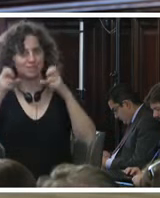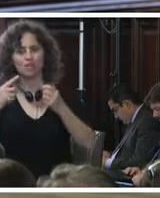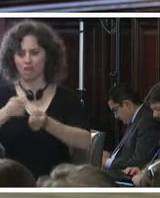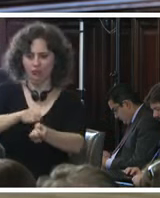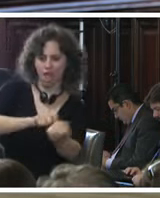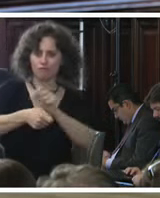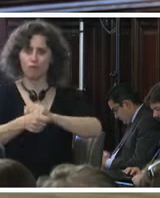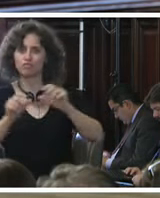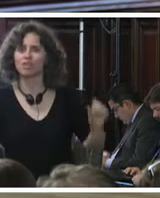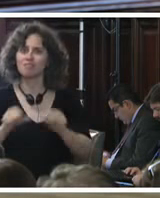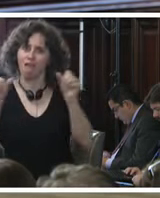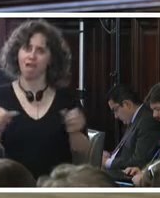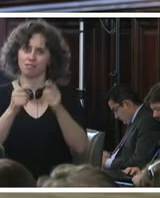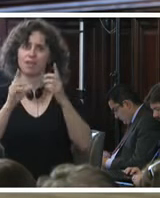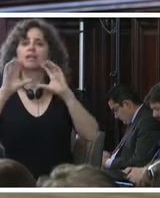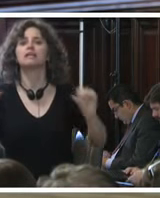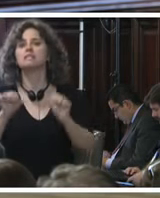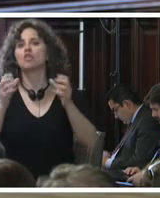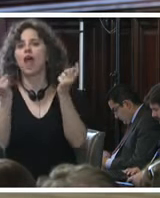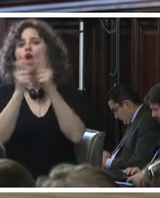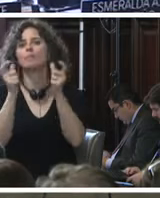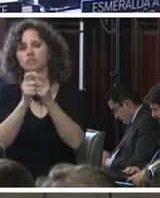GIEI que se ha hecho y que está haciendo la Comisión gracias